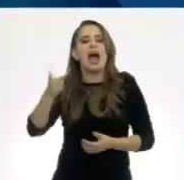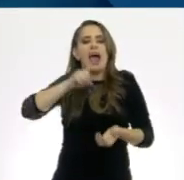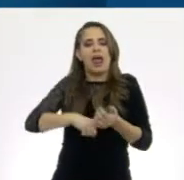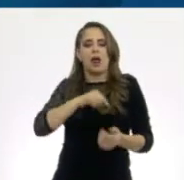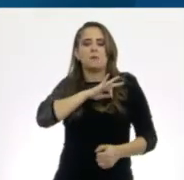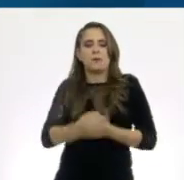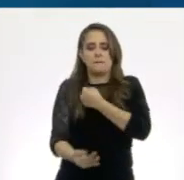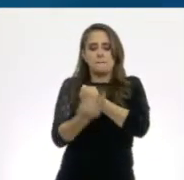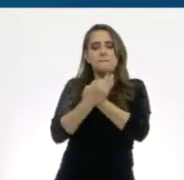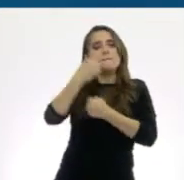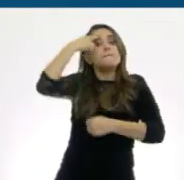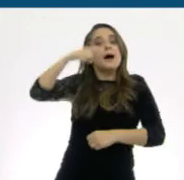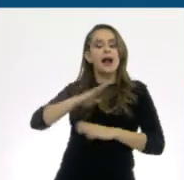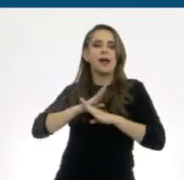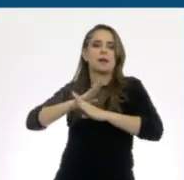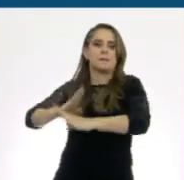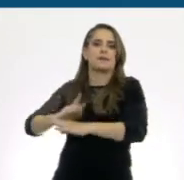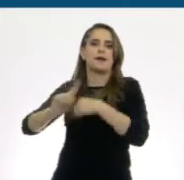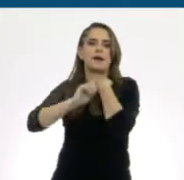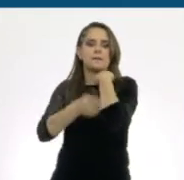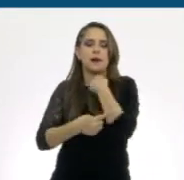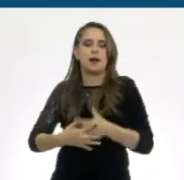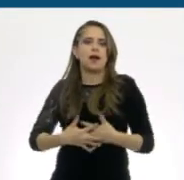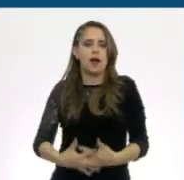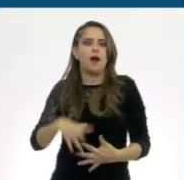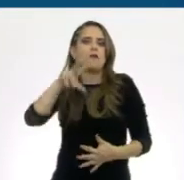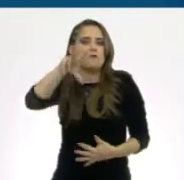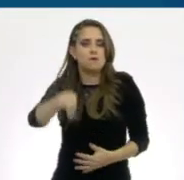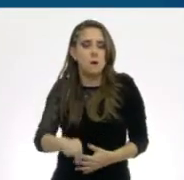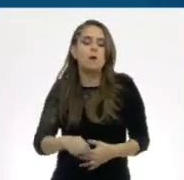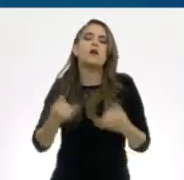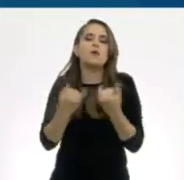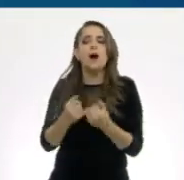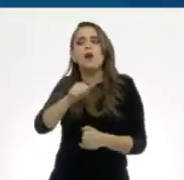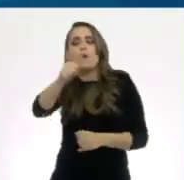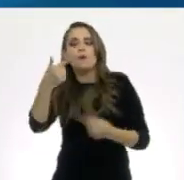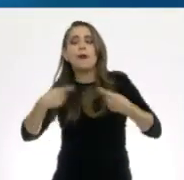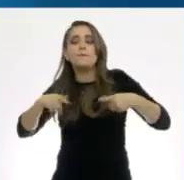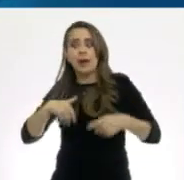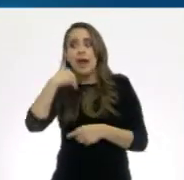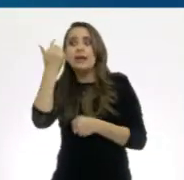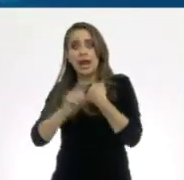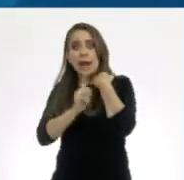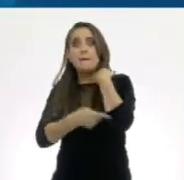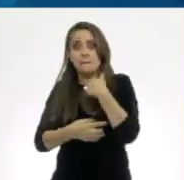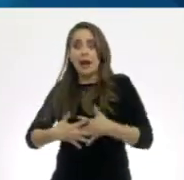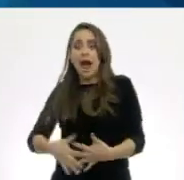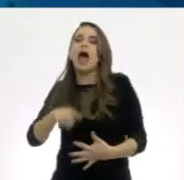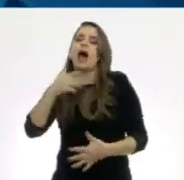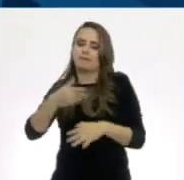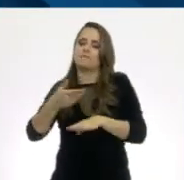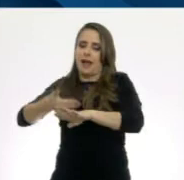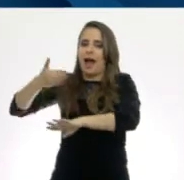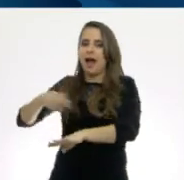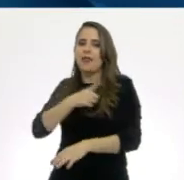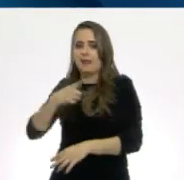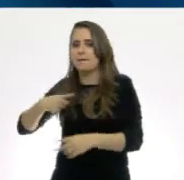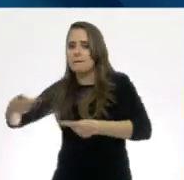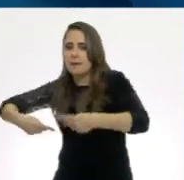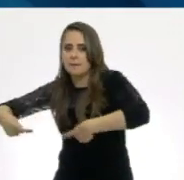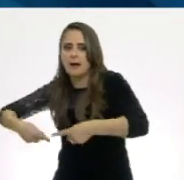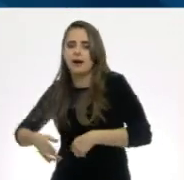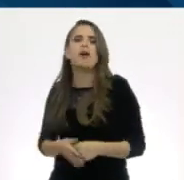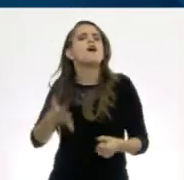evitando embarazos no deseados y ayudando a las personas a planificar su familia. ¿Cuáles son los métodos anticonceptivos existentes?